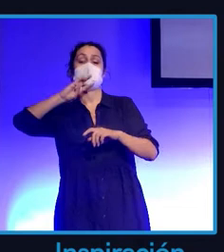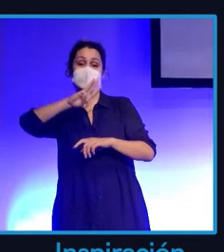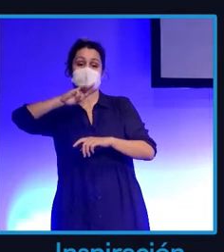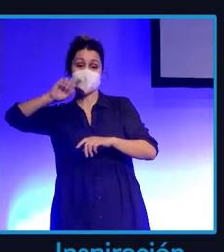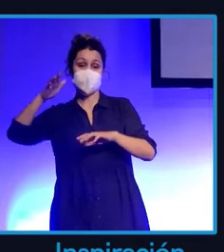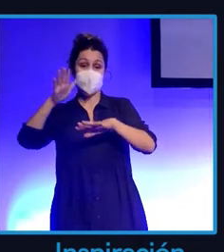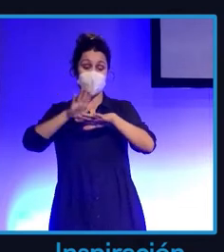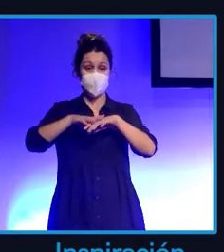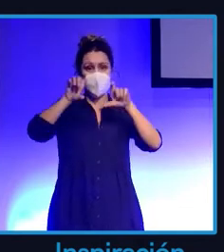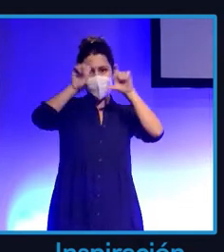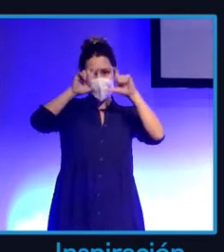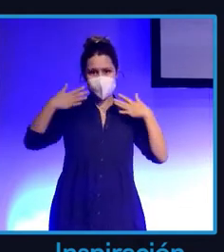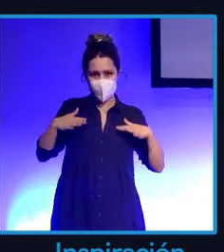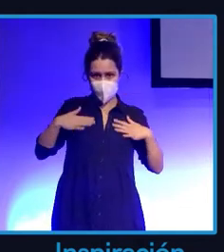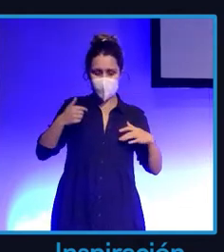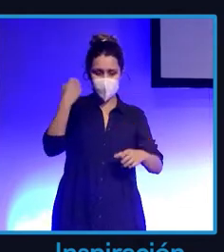comunicación de moda